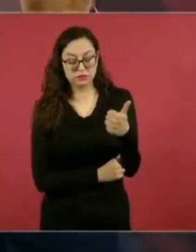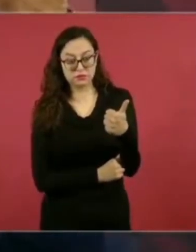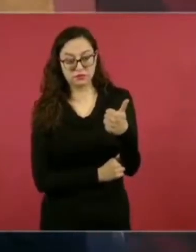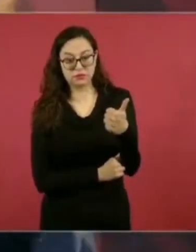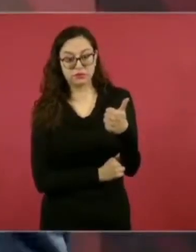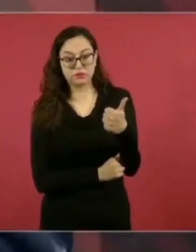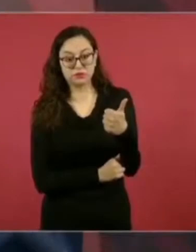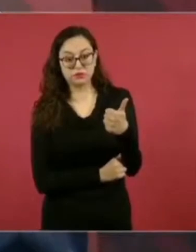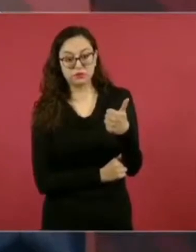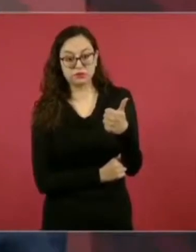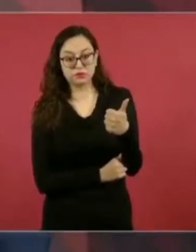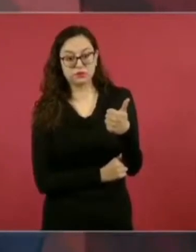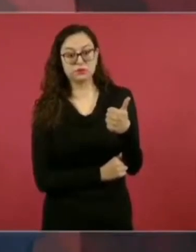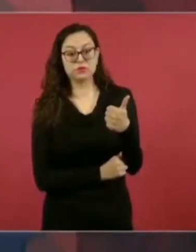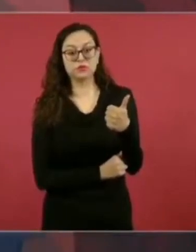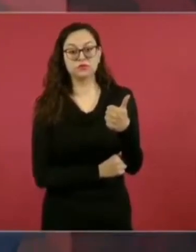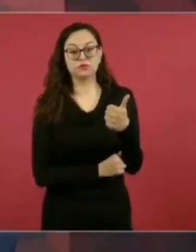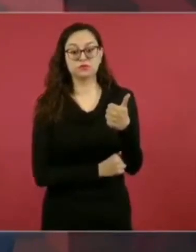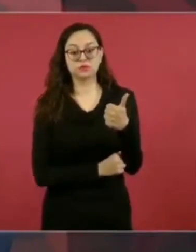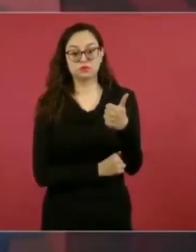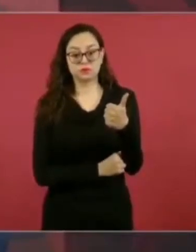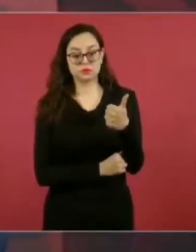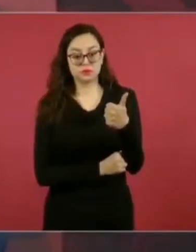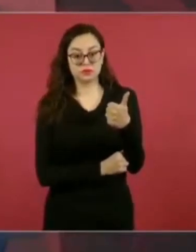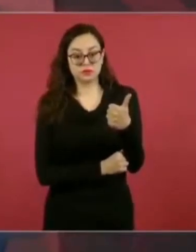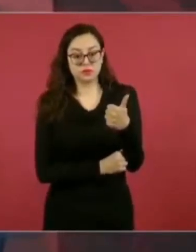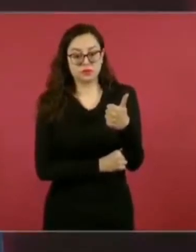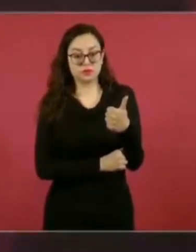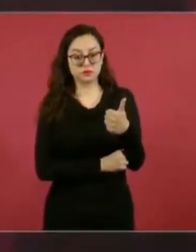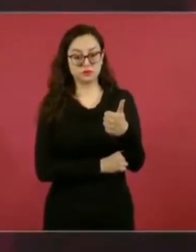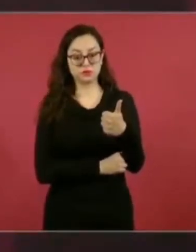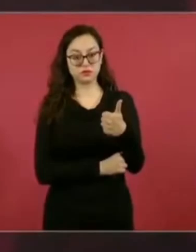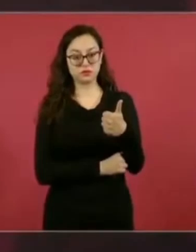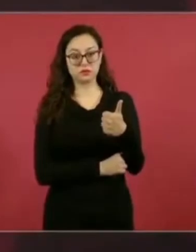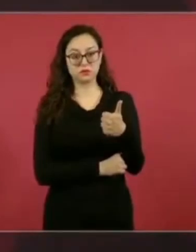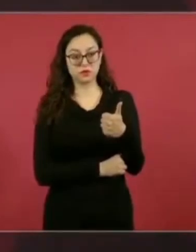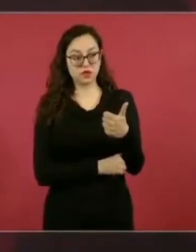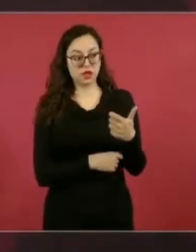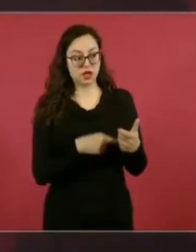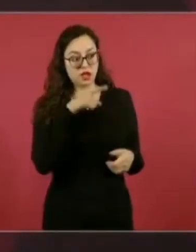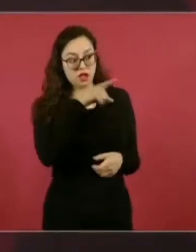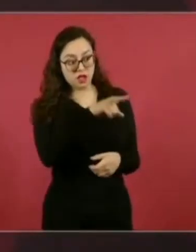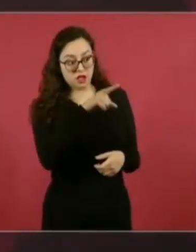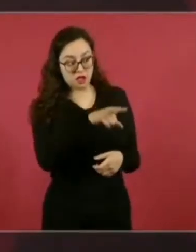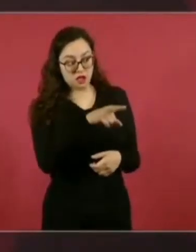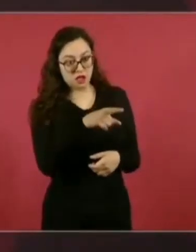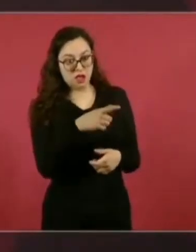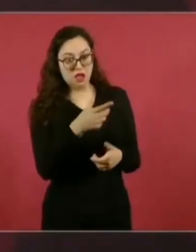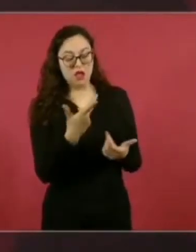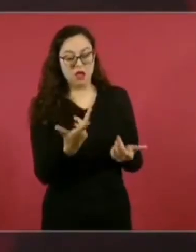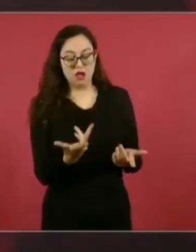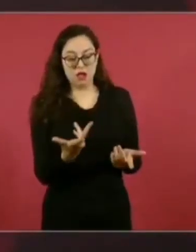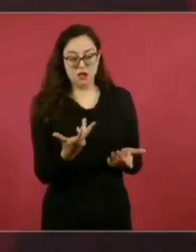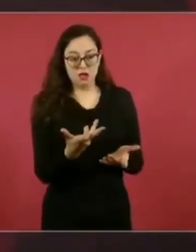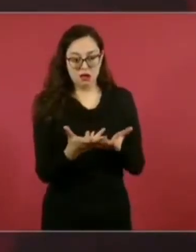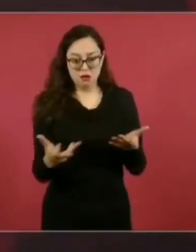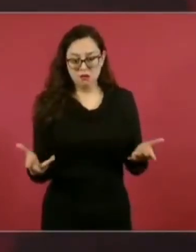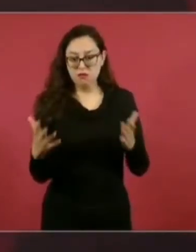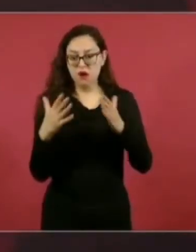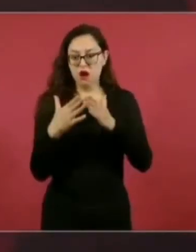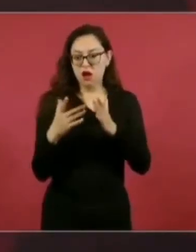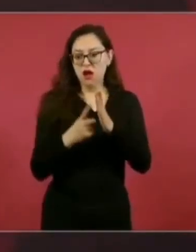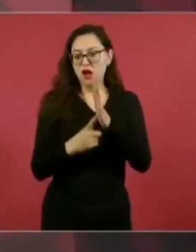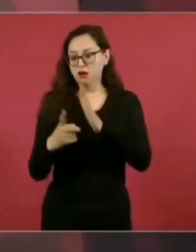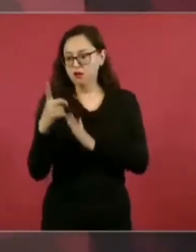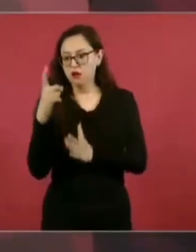estaba comprando propiedades en México y en el